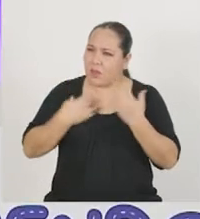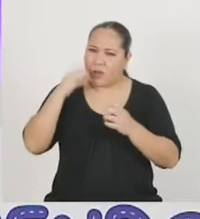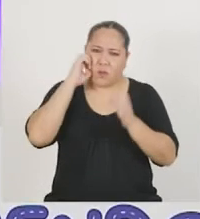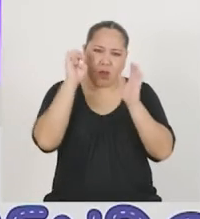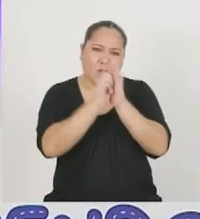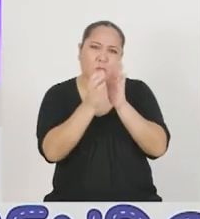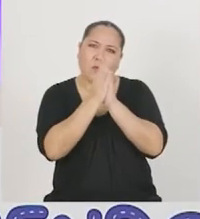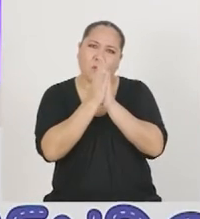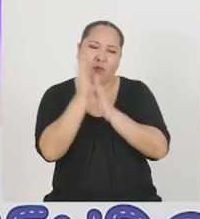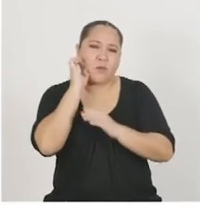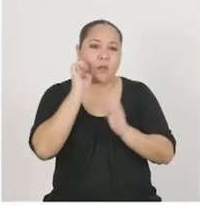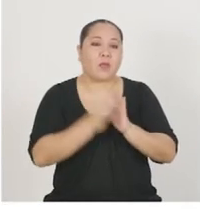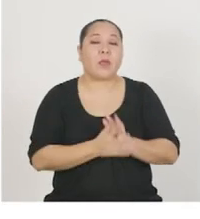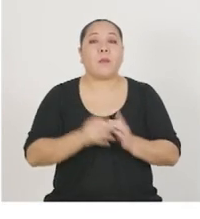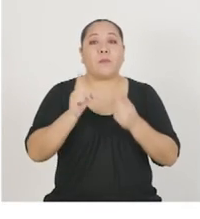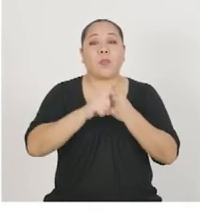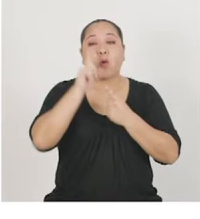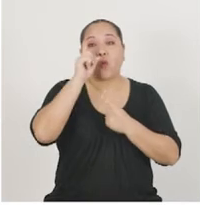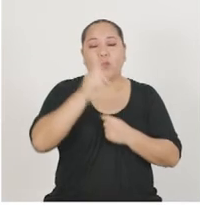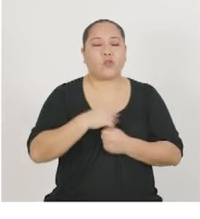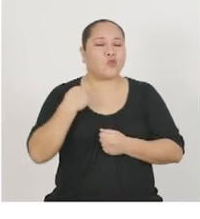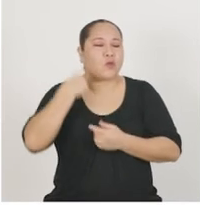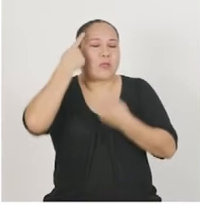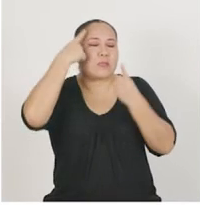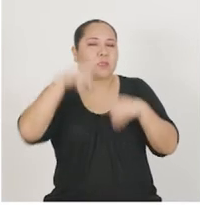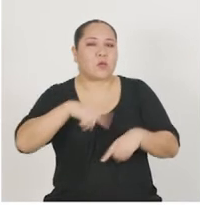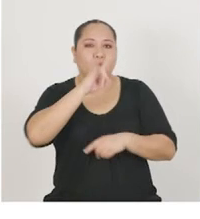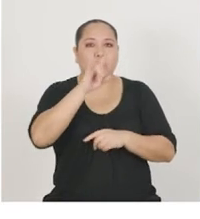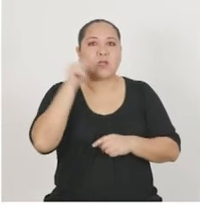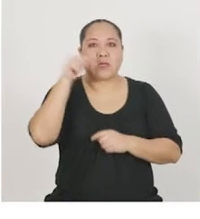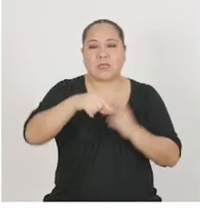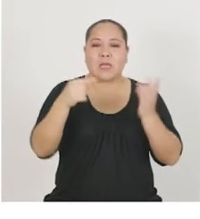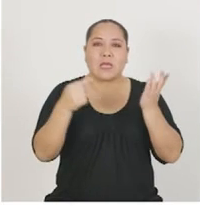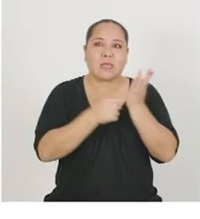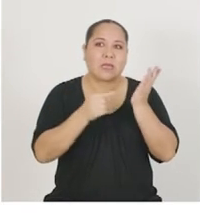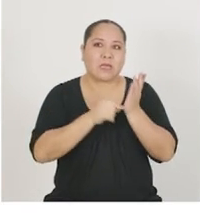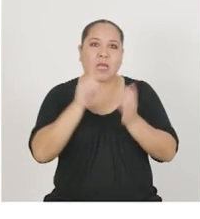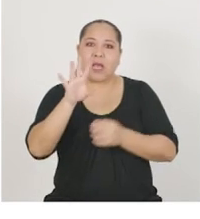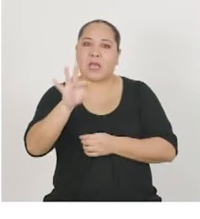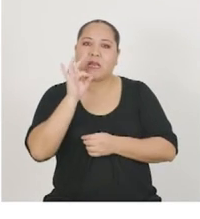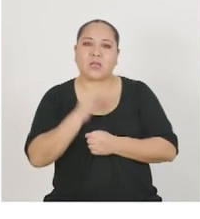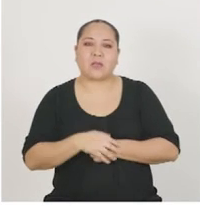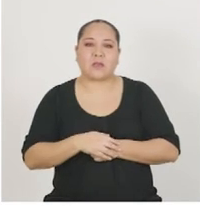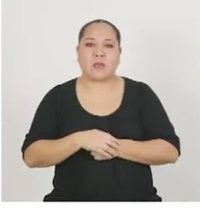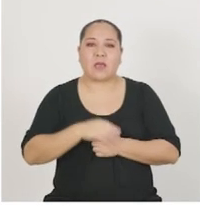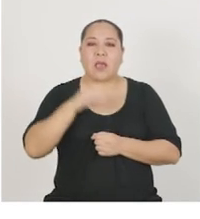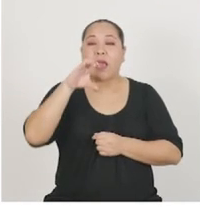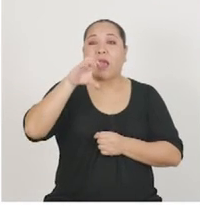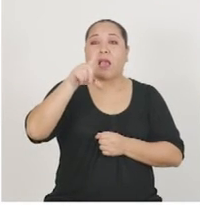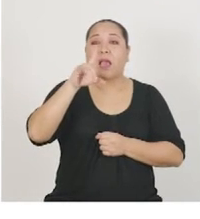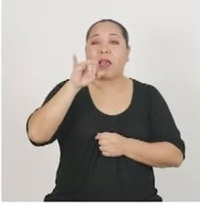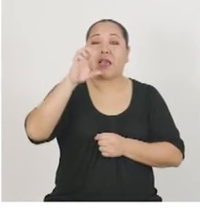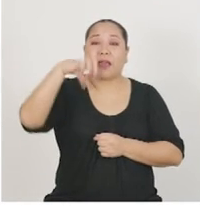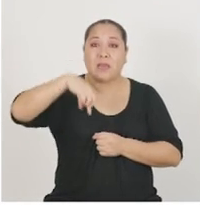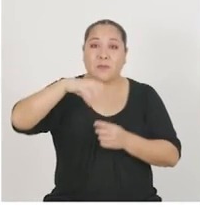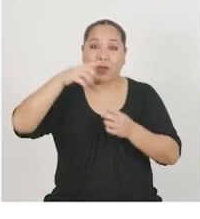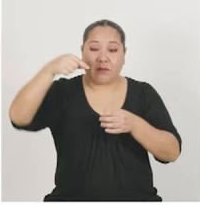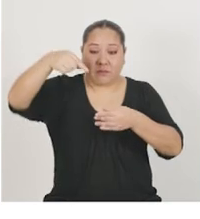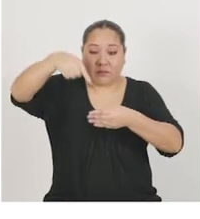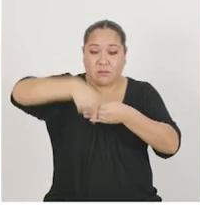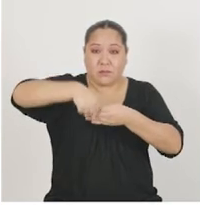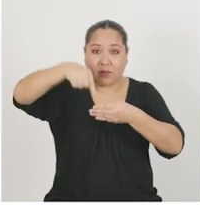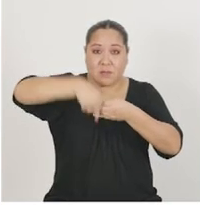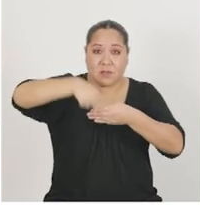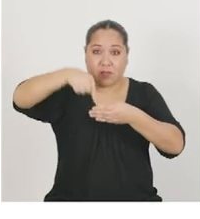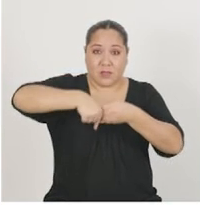podría dar un ejemplo, profesora? Paso 1. He decidido usar esta técnica y he elegido clip para papel. Paso